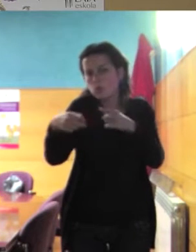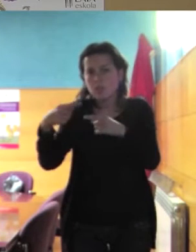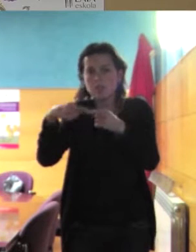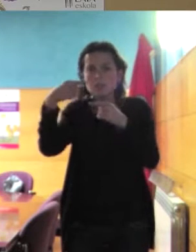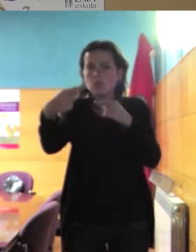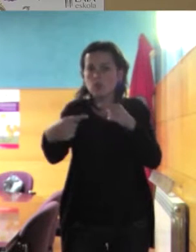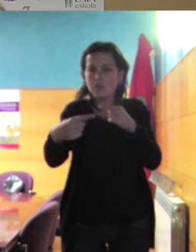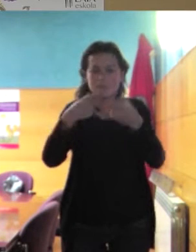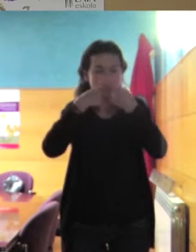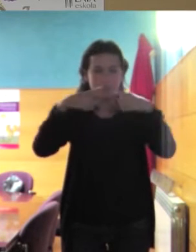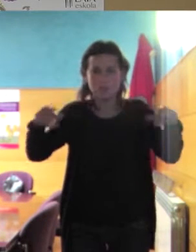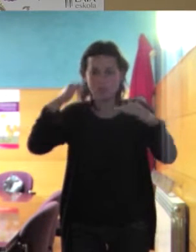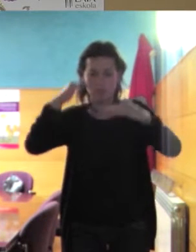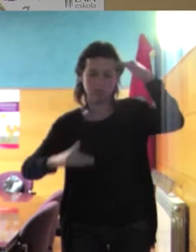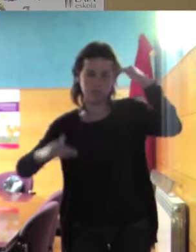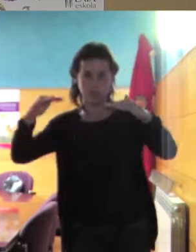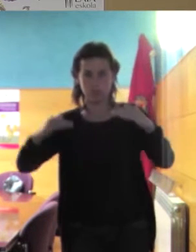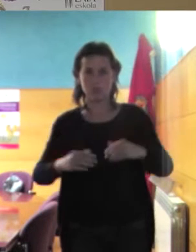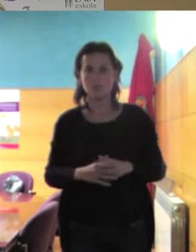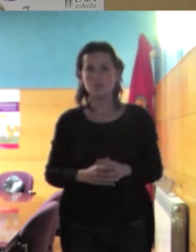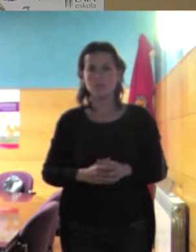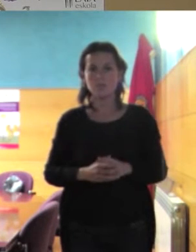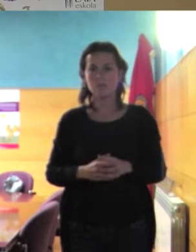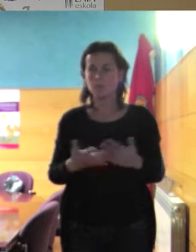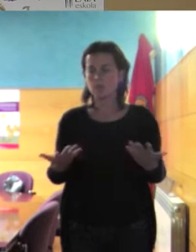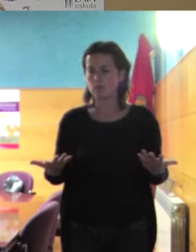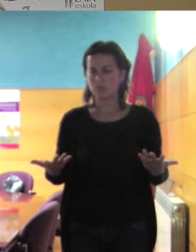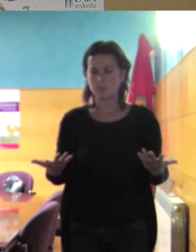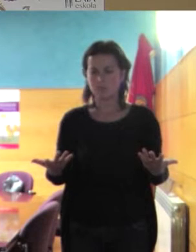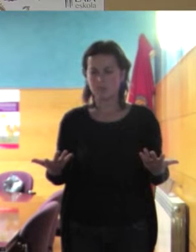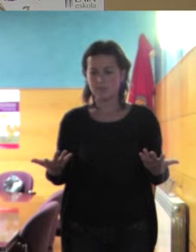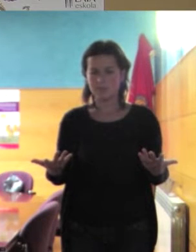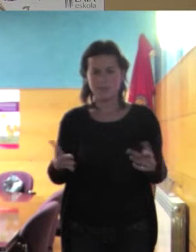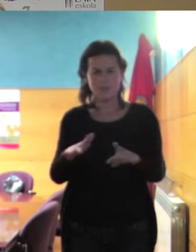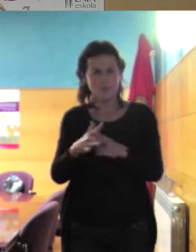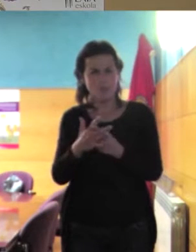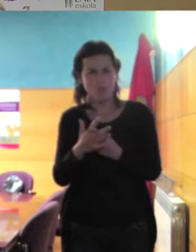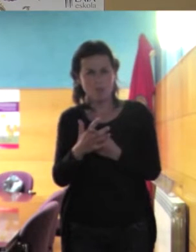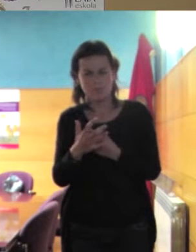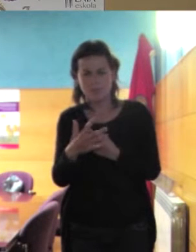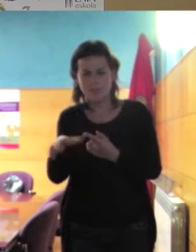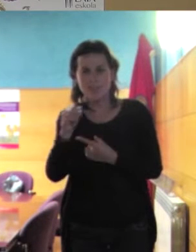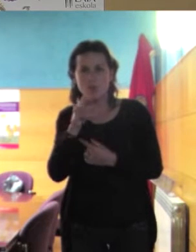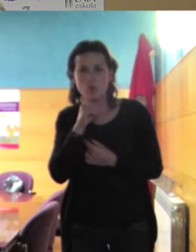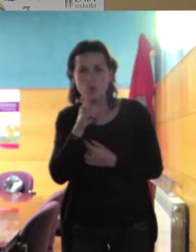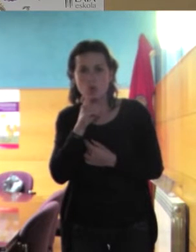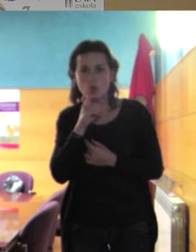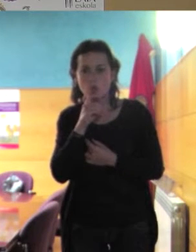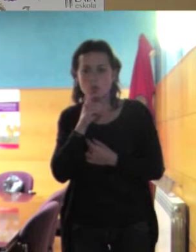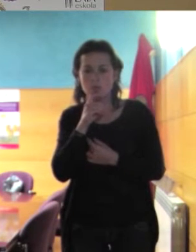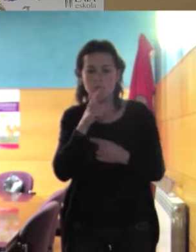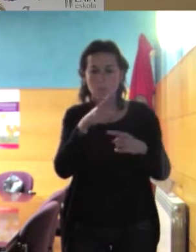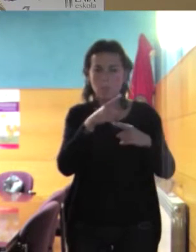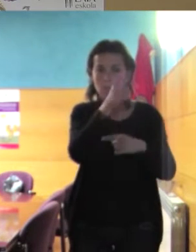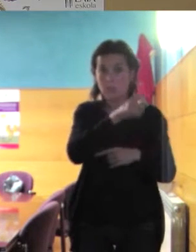mencionaré y cómo será posible que ocurra esto que la mitad de la población esté por debajo de la otra mitad